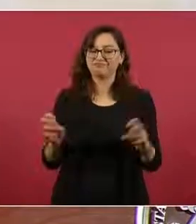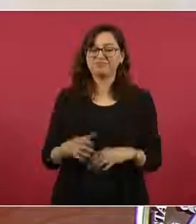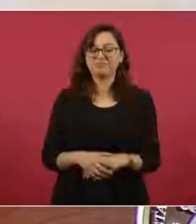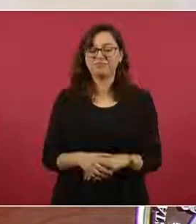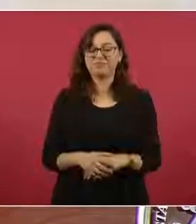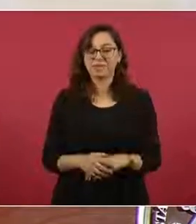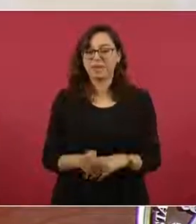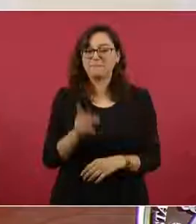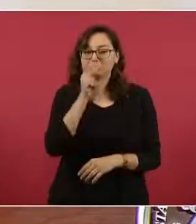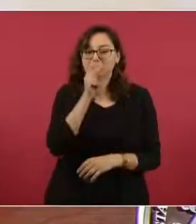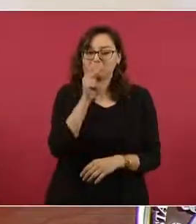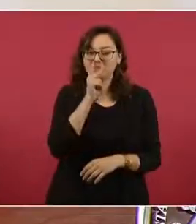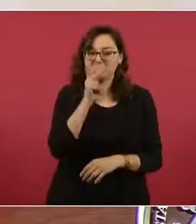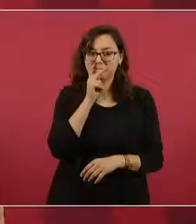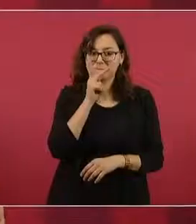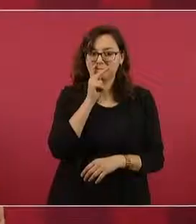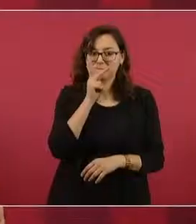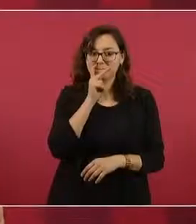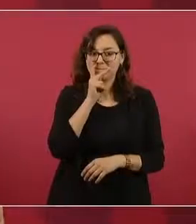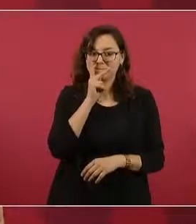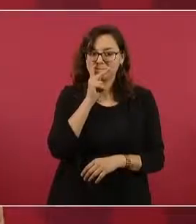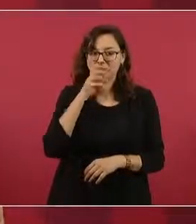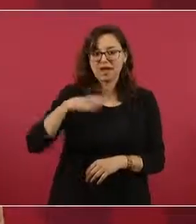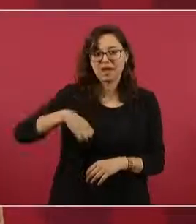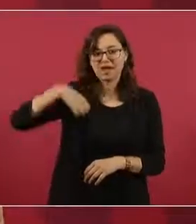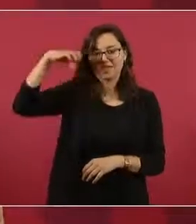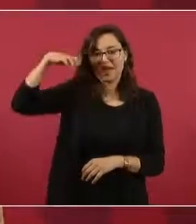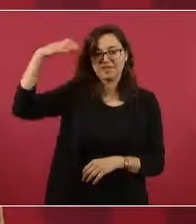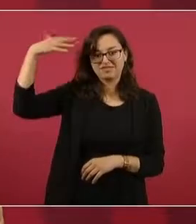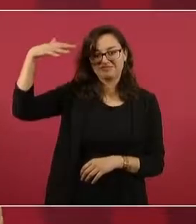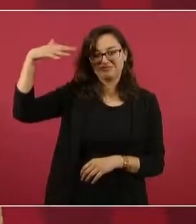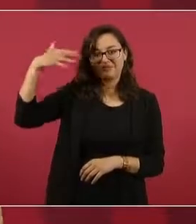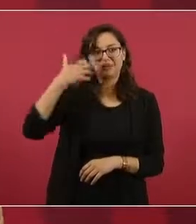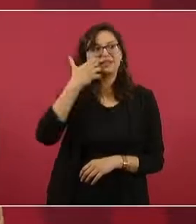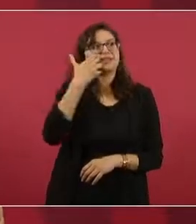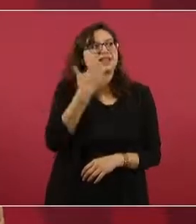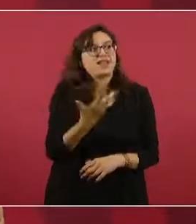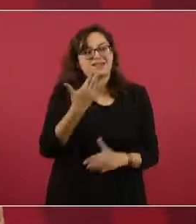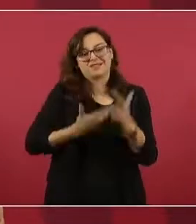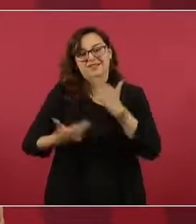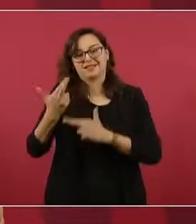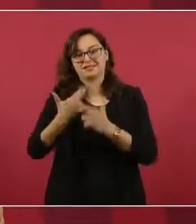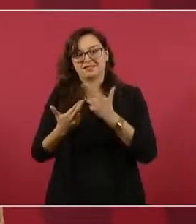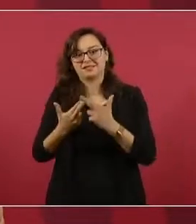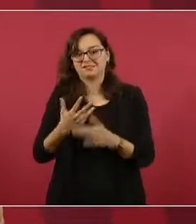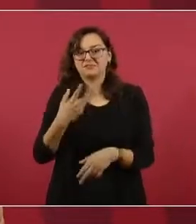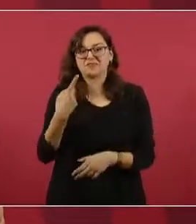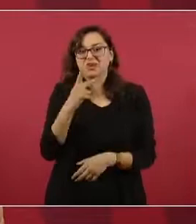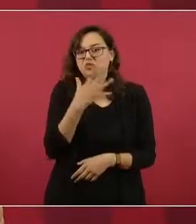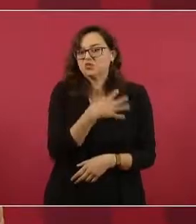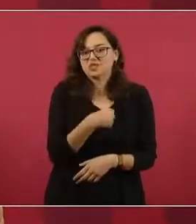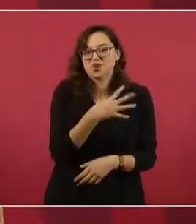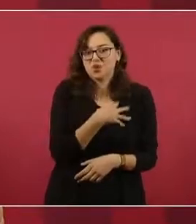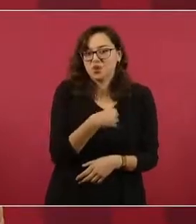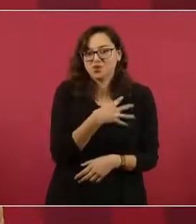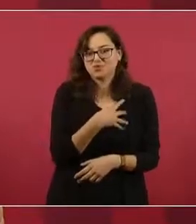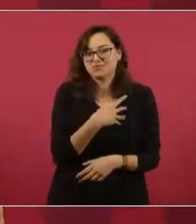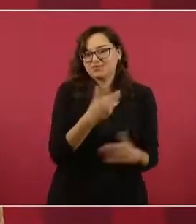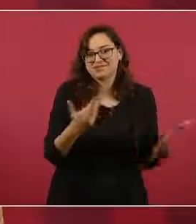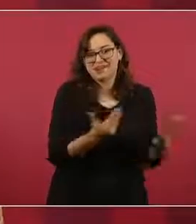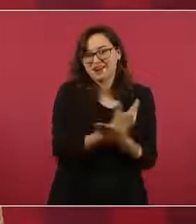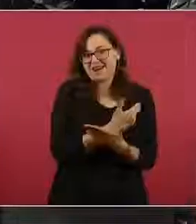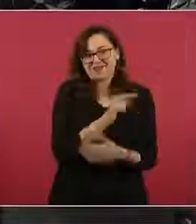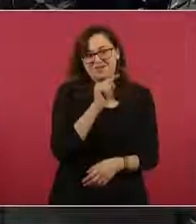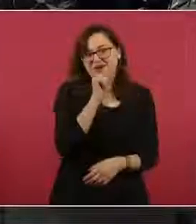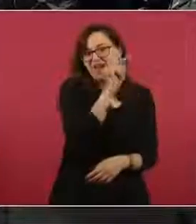grande que quiere regresar y ya los hijos ya no quieren. Creo